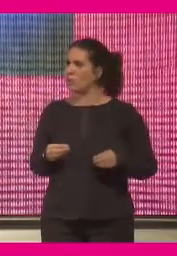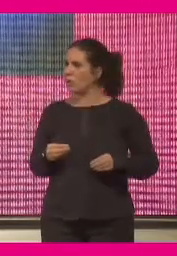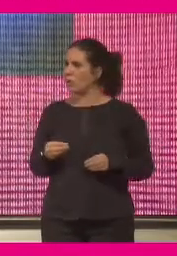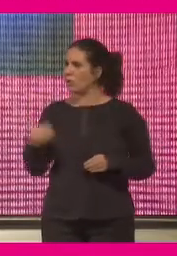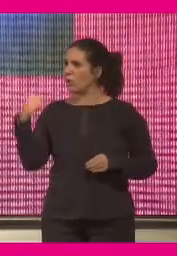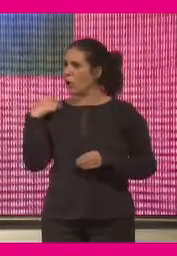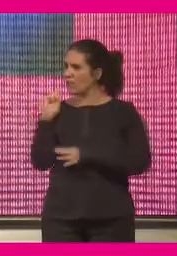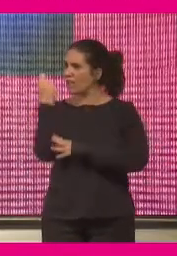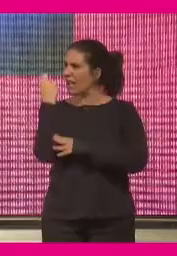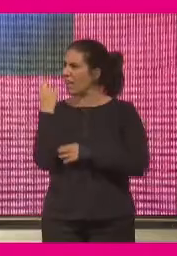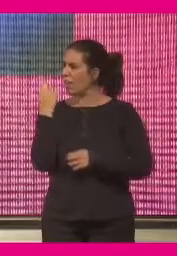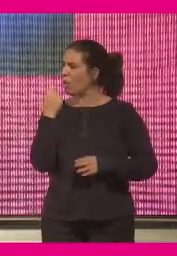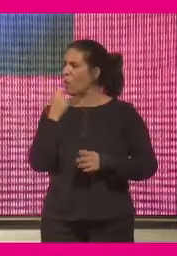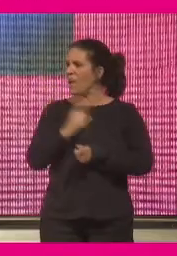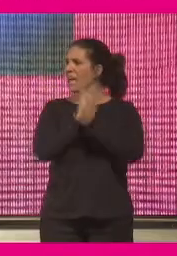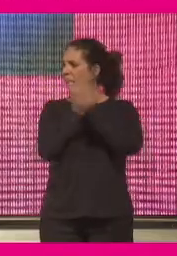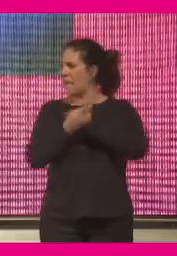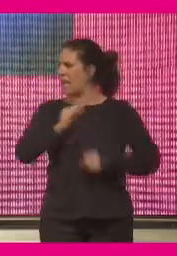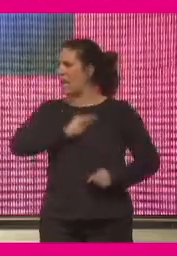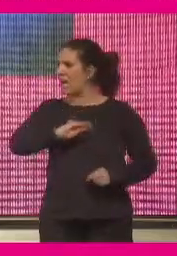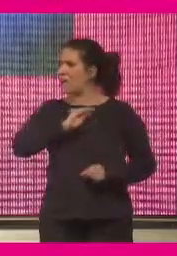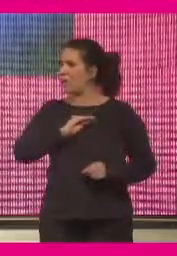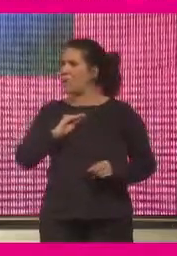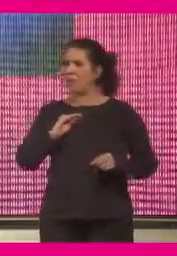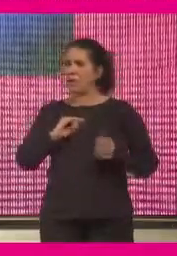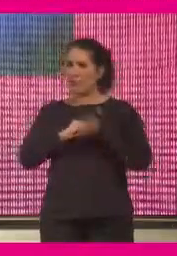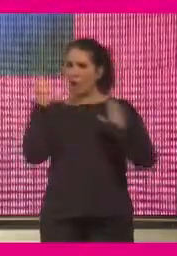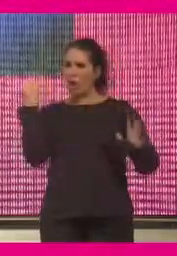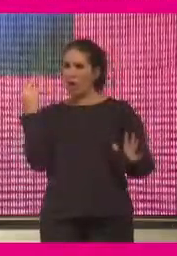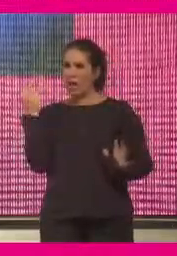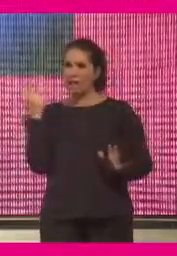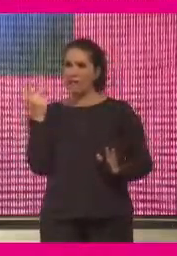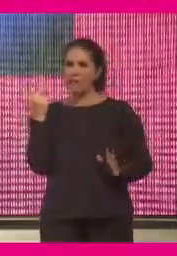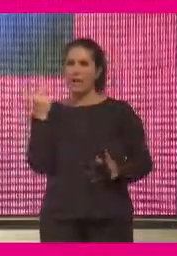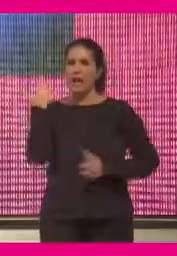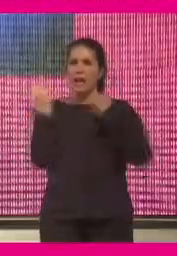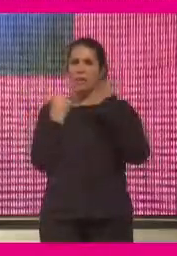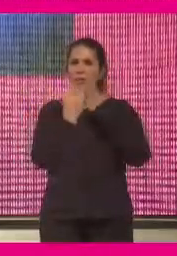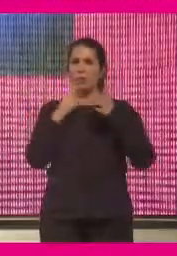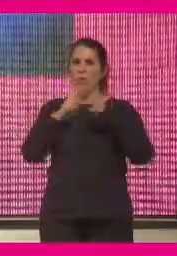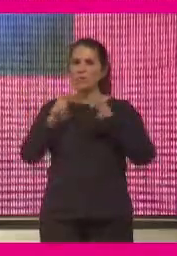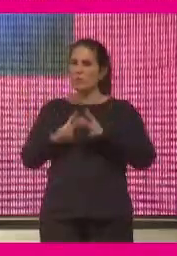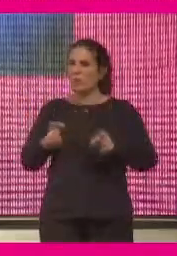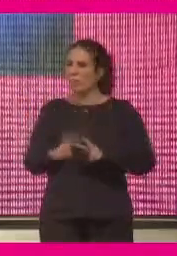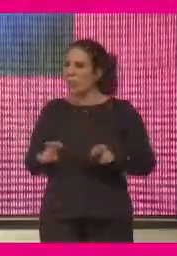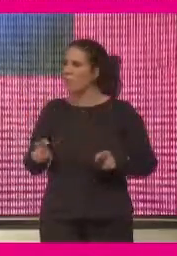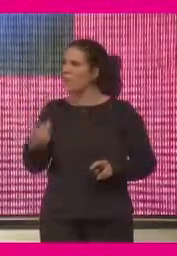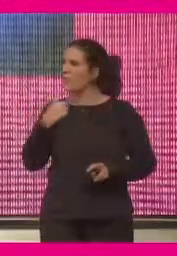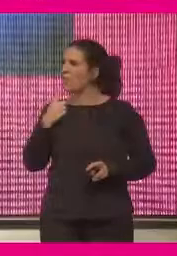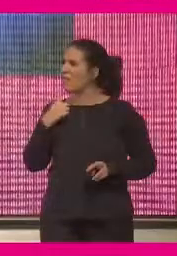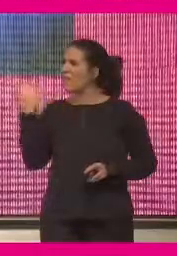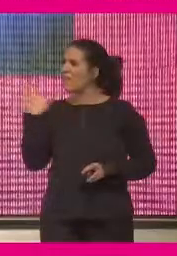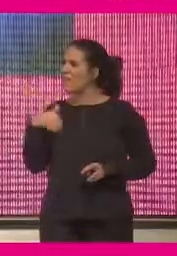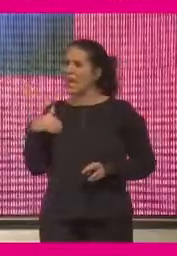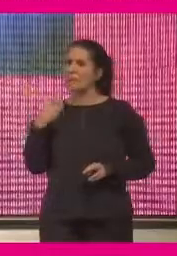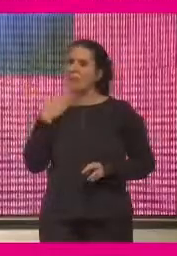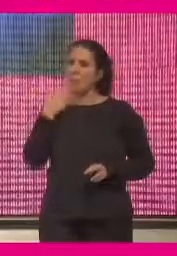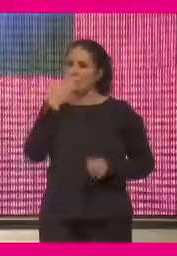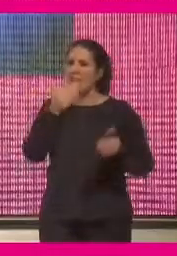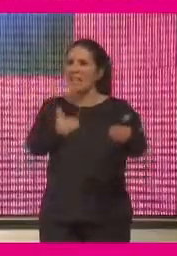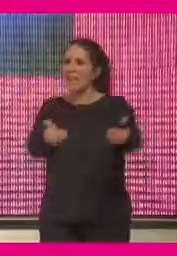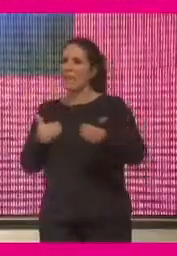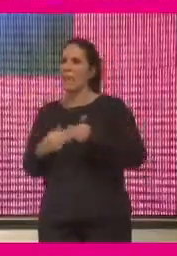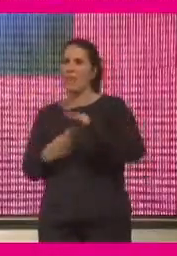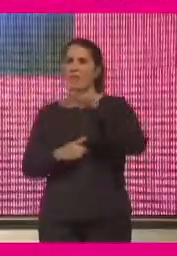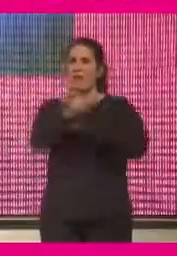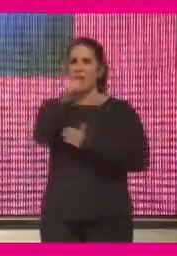hemos vivido un cambio exponencial en adopción de las tecnologías. Algunos estudios, como el de McKinsey, dicen que se han anticipado siete años lo que